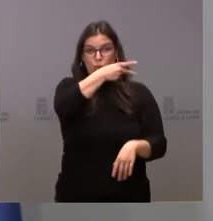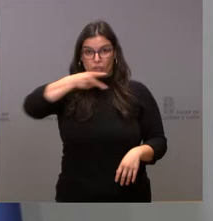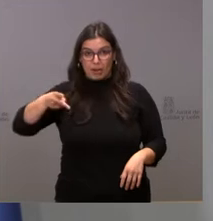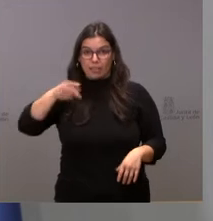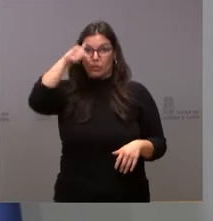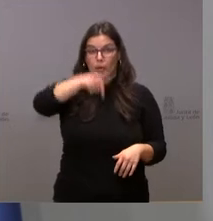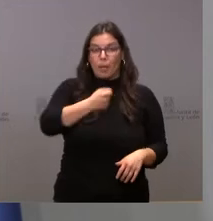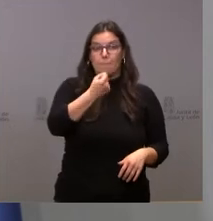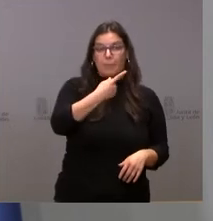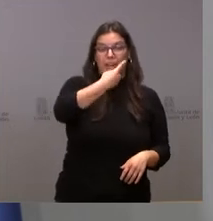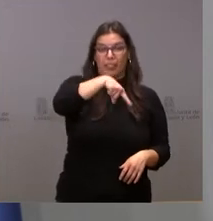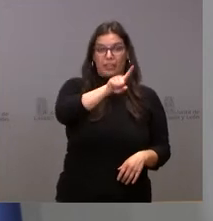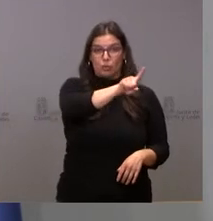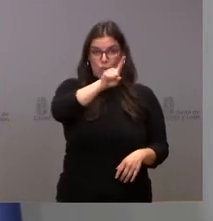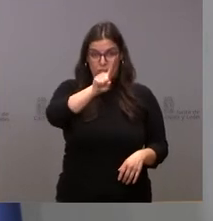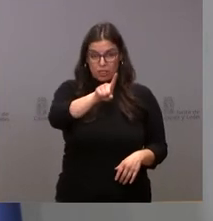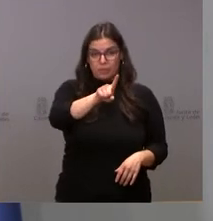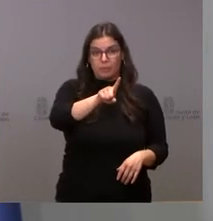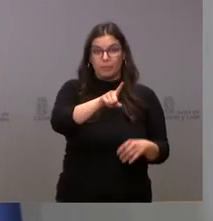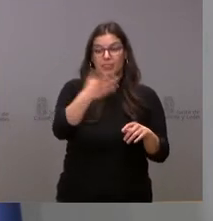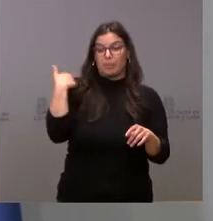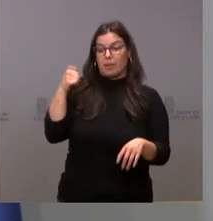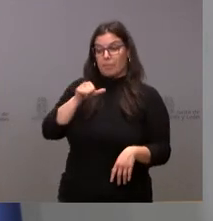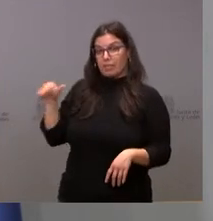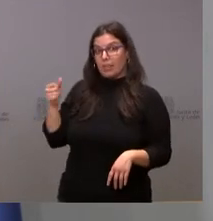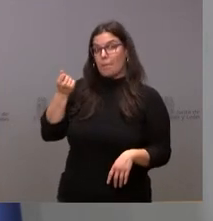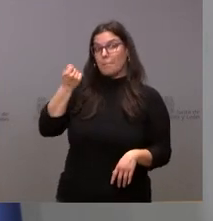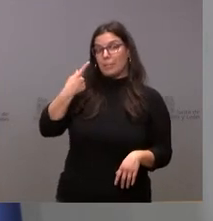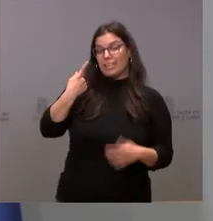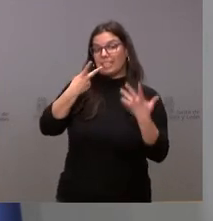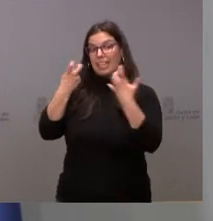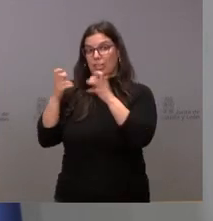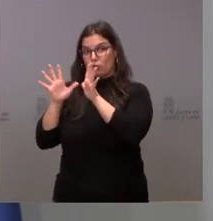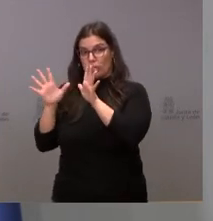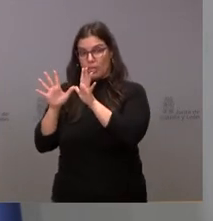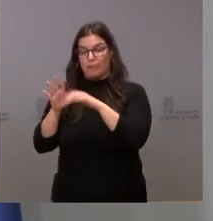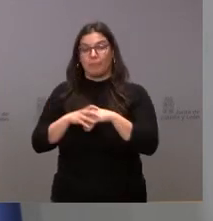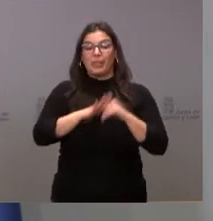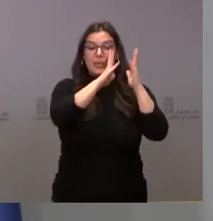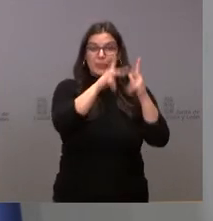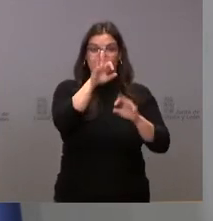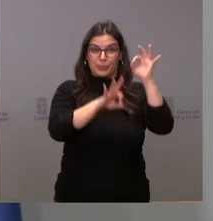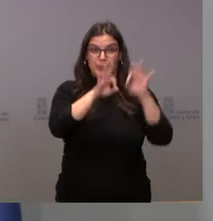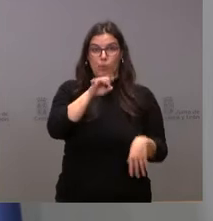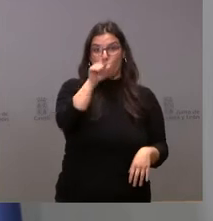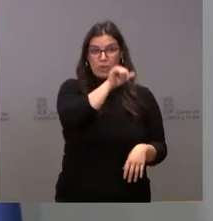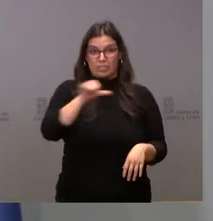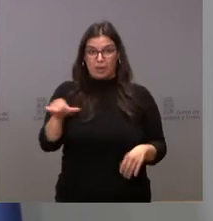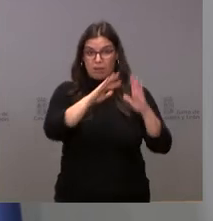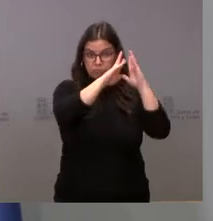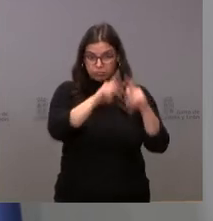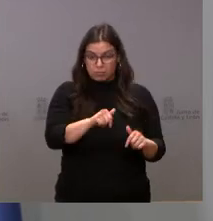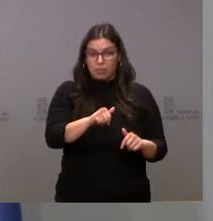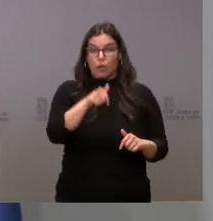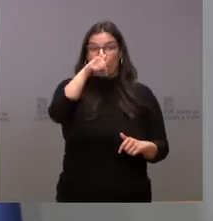1.111. Y la de la semana pasada, 1.710. La incidencia a siete días, que hoy es